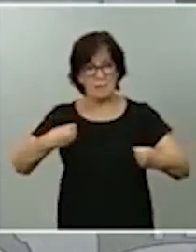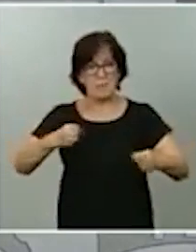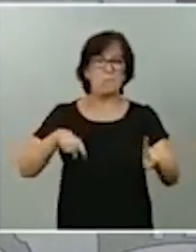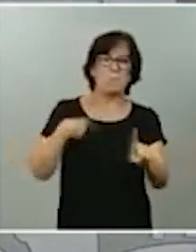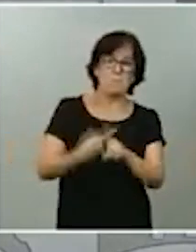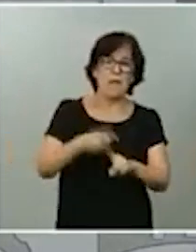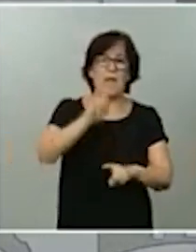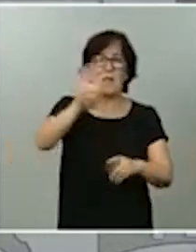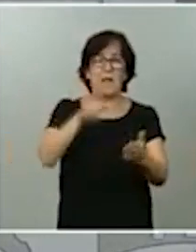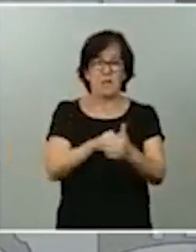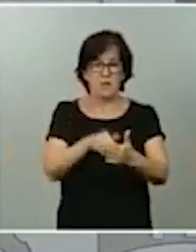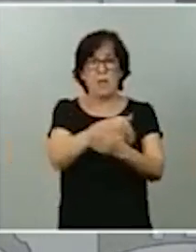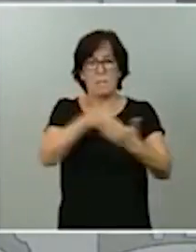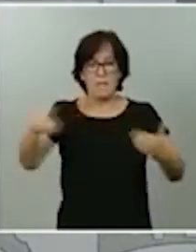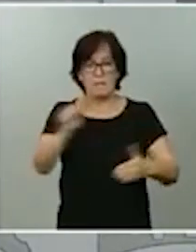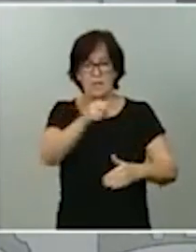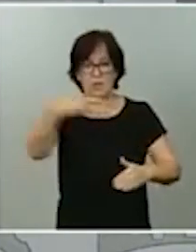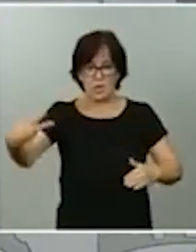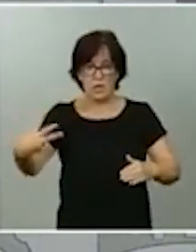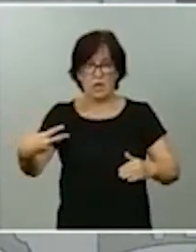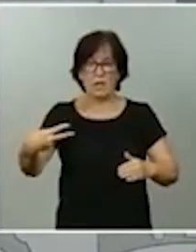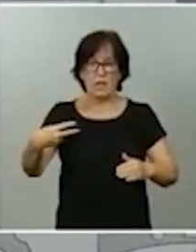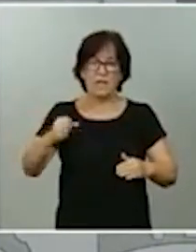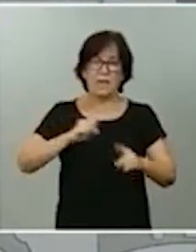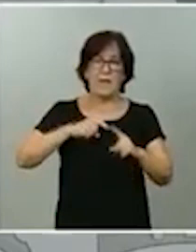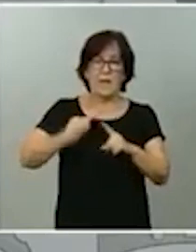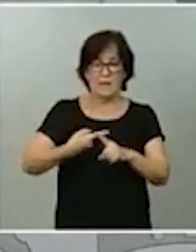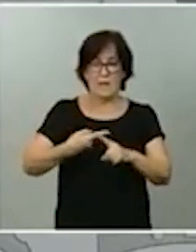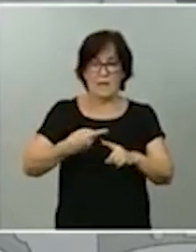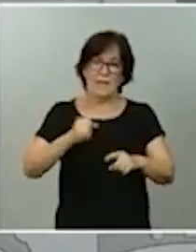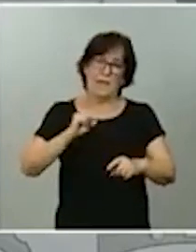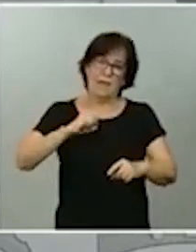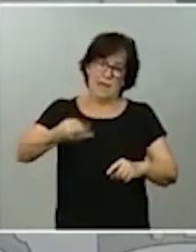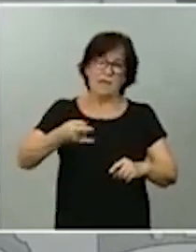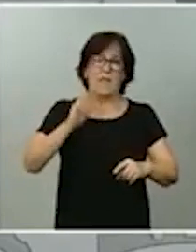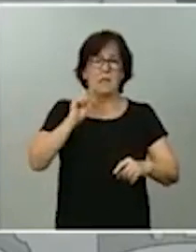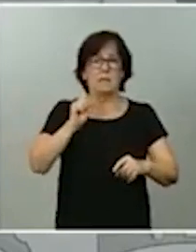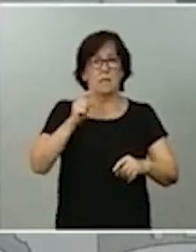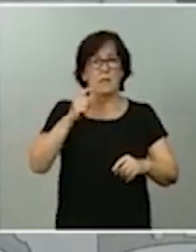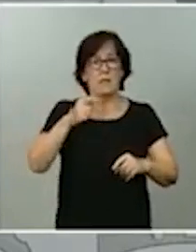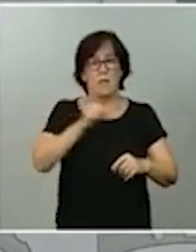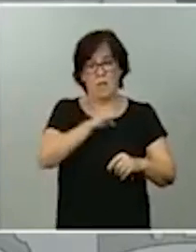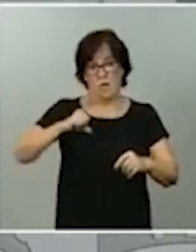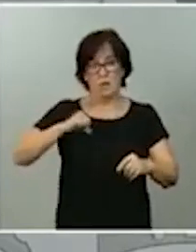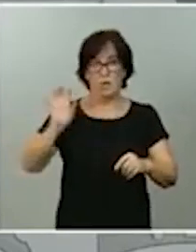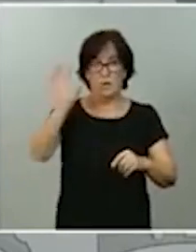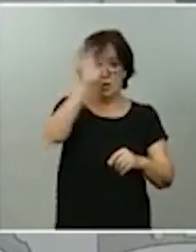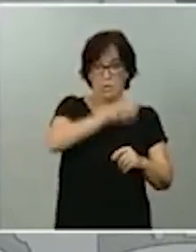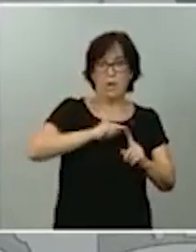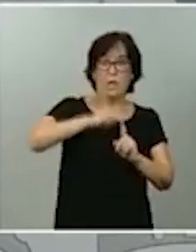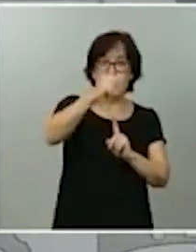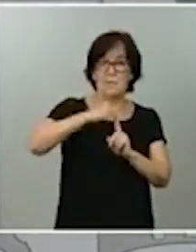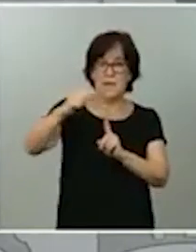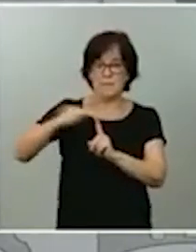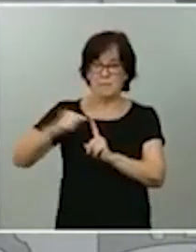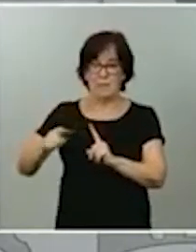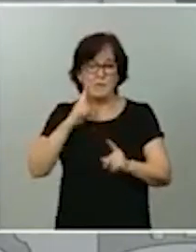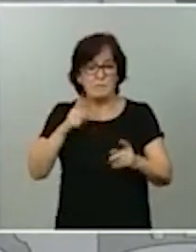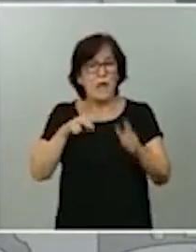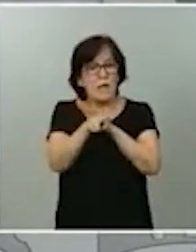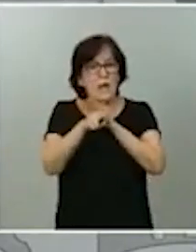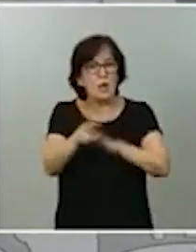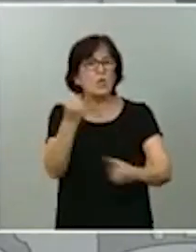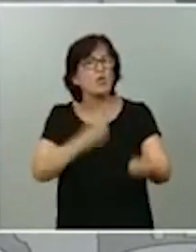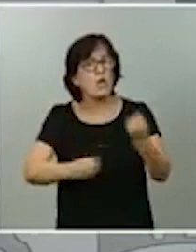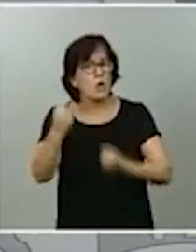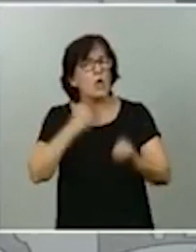.000 millones de euros extra de liquidez autonómica que hemos transferido a las comunidades autónomas. En definitiva, los recursos económicos planificados, desde